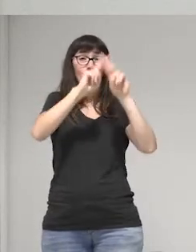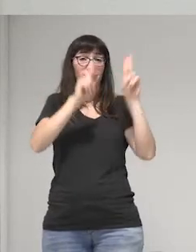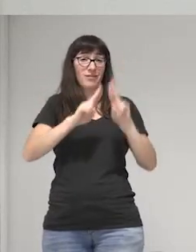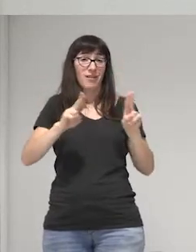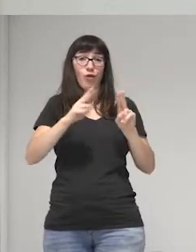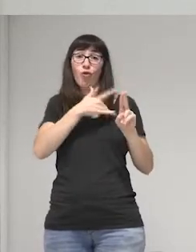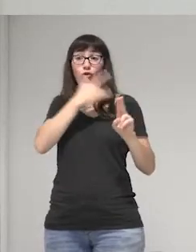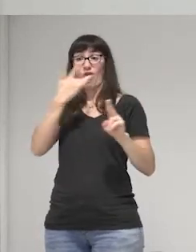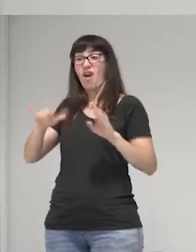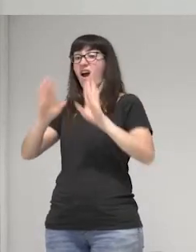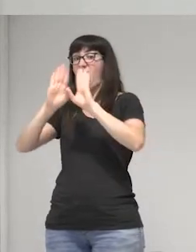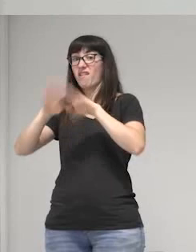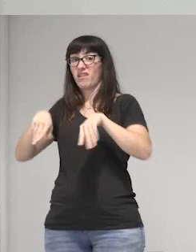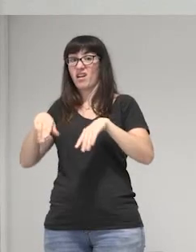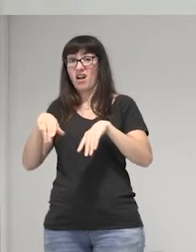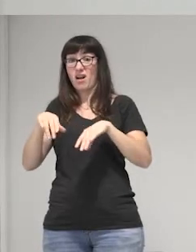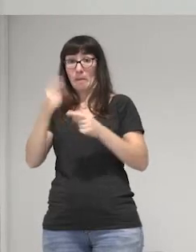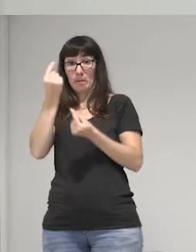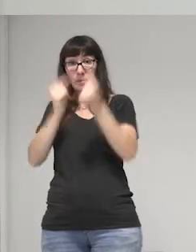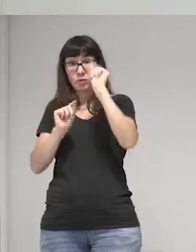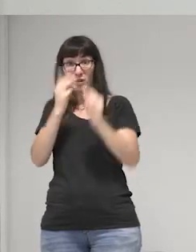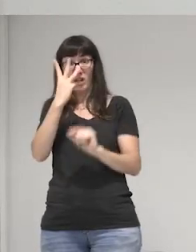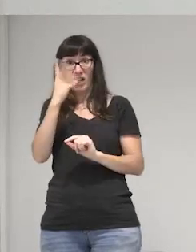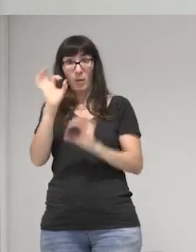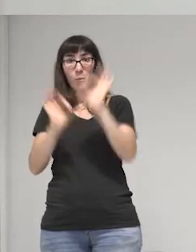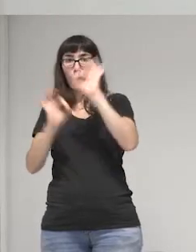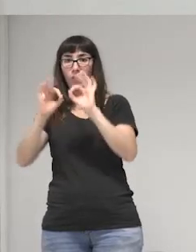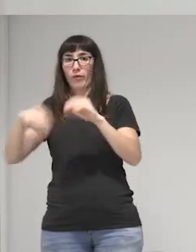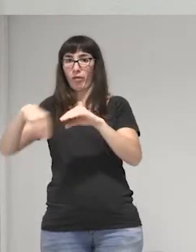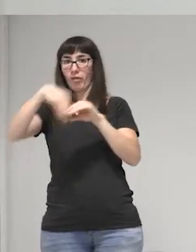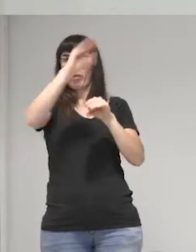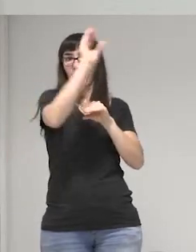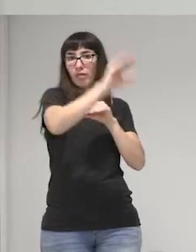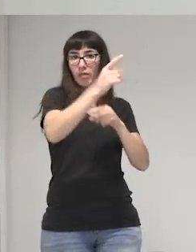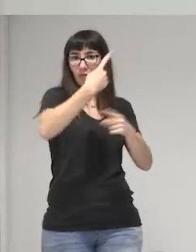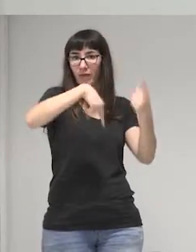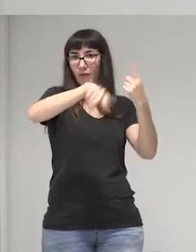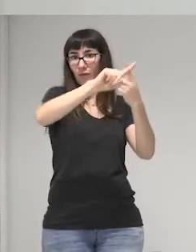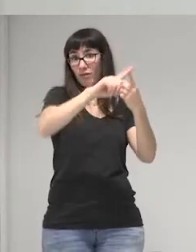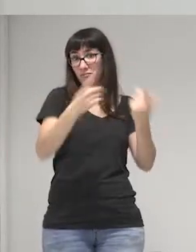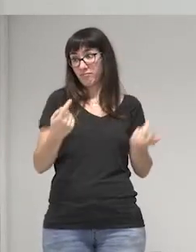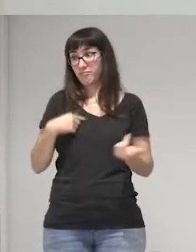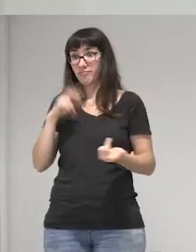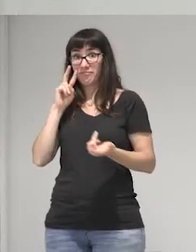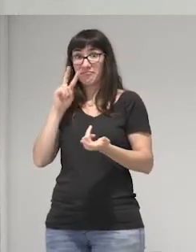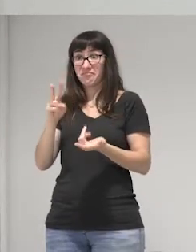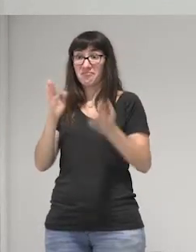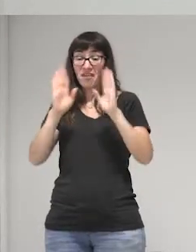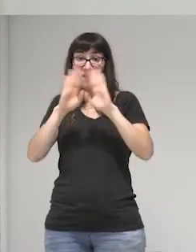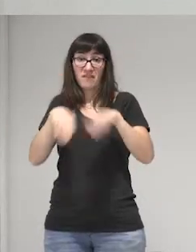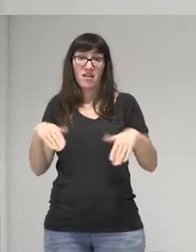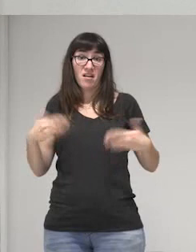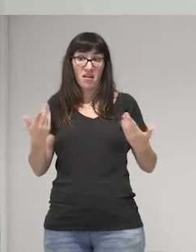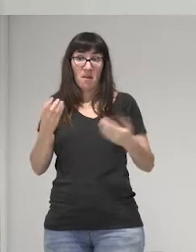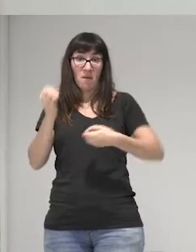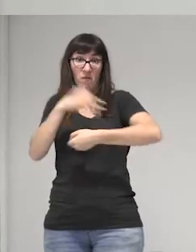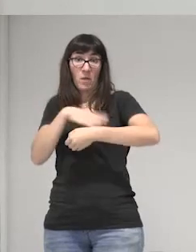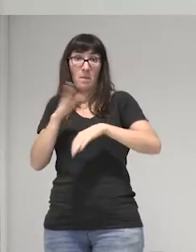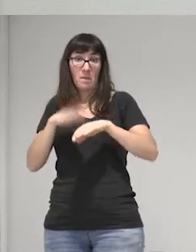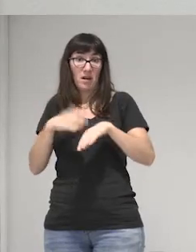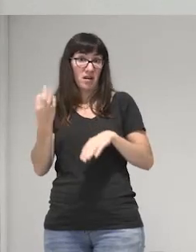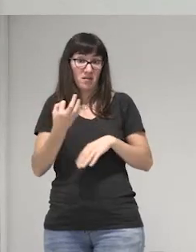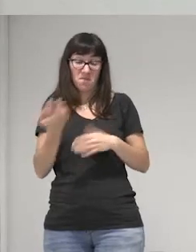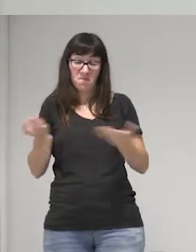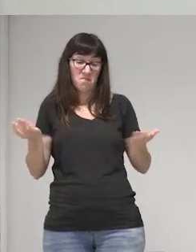90% del presupuesto pues pues decimos estos andan buscando dinero a saber para que se vea el fondo común del ministerio y ya no